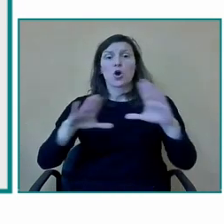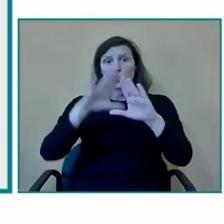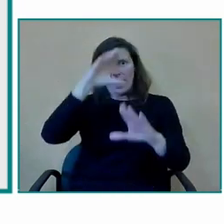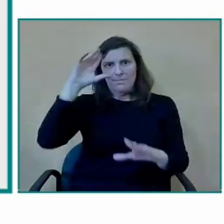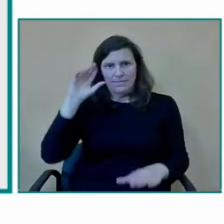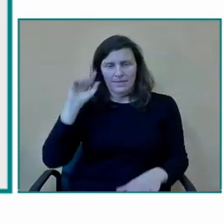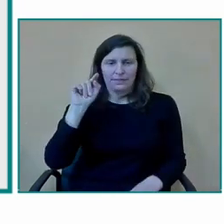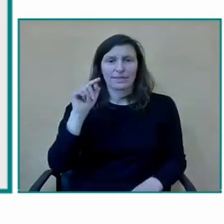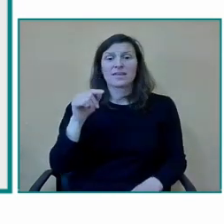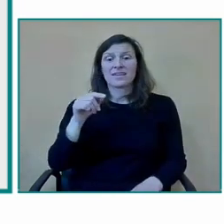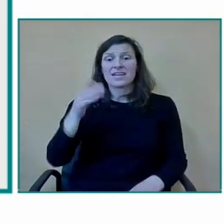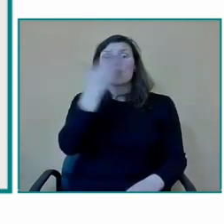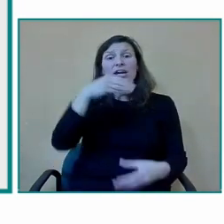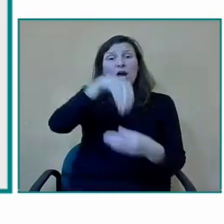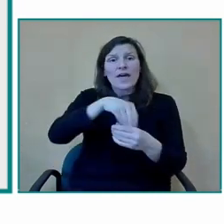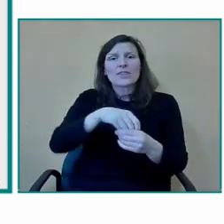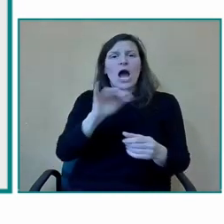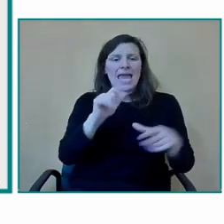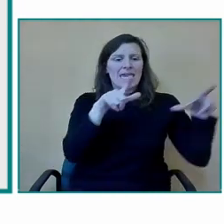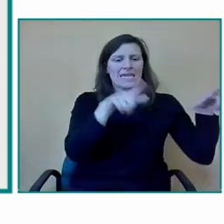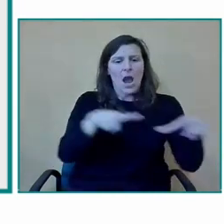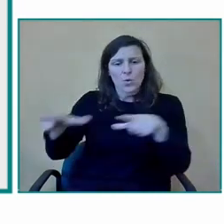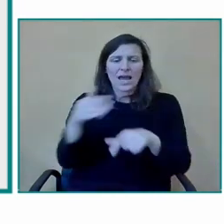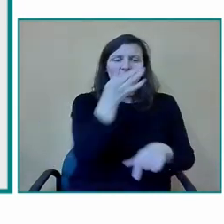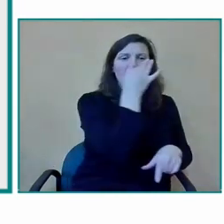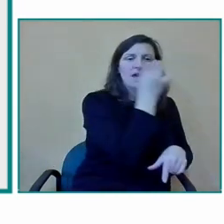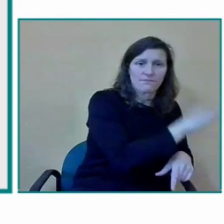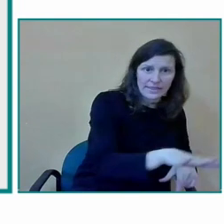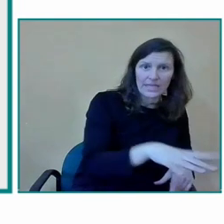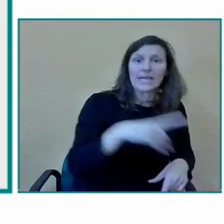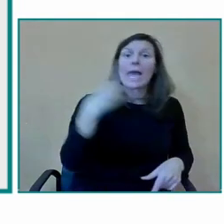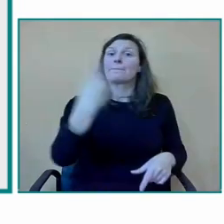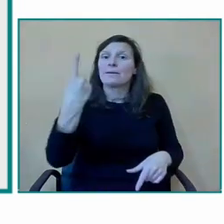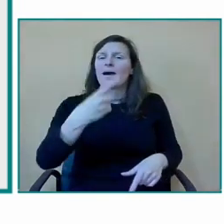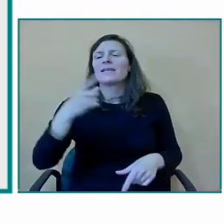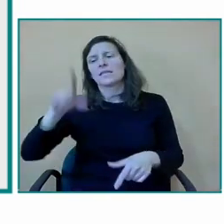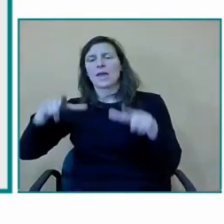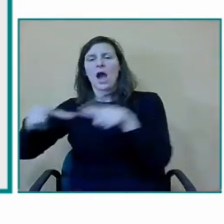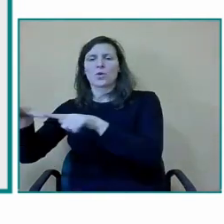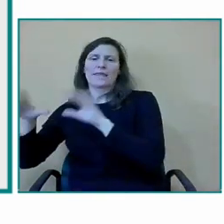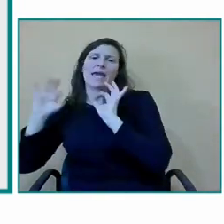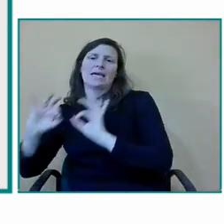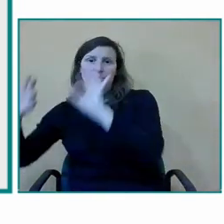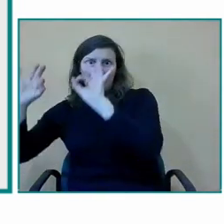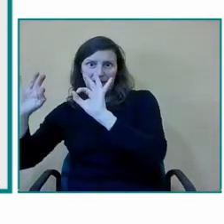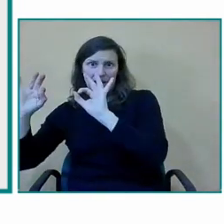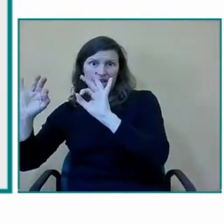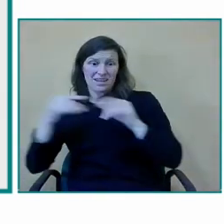y aulas de primaria y de educación en total somos linea 2 pero en educación